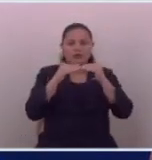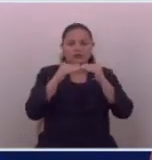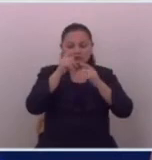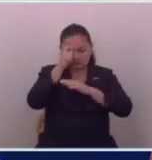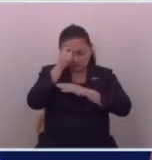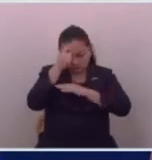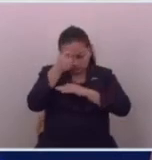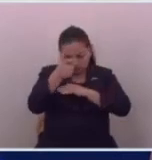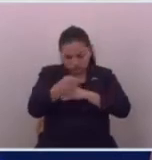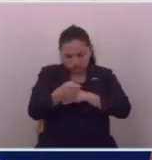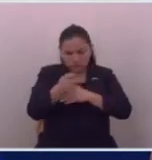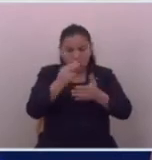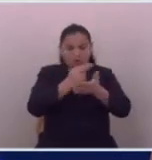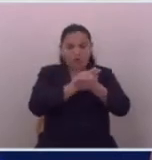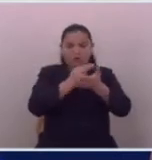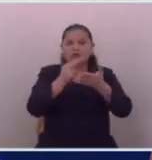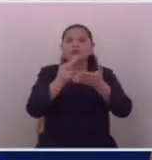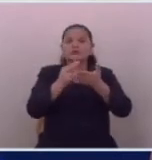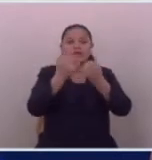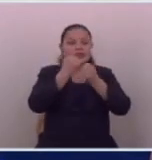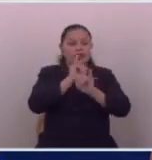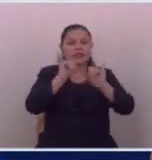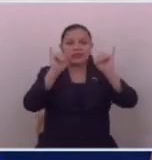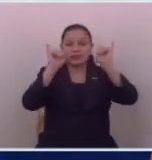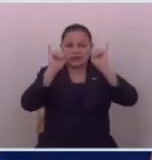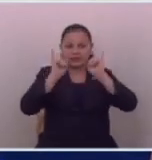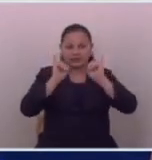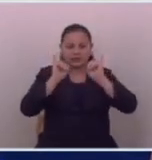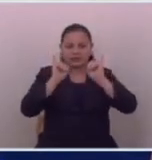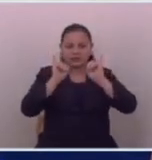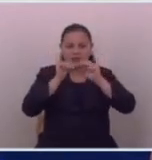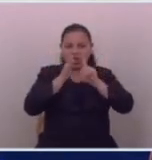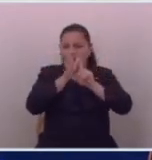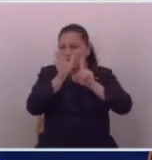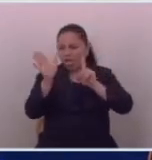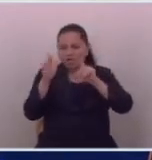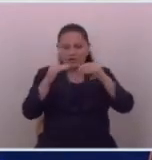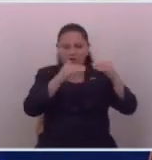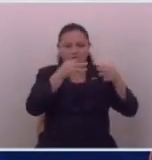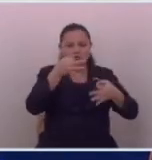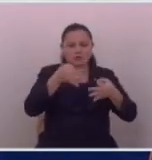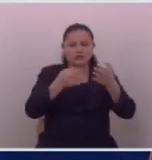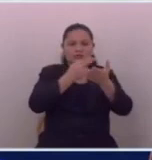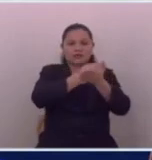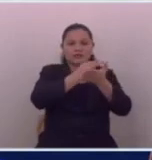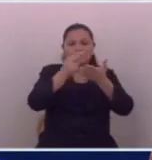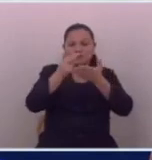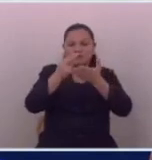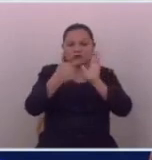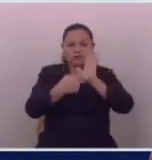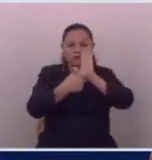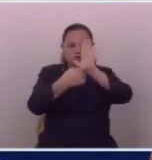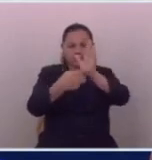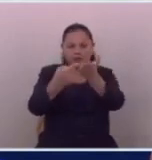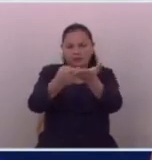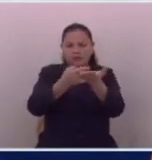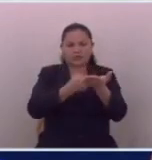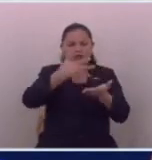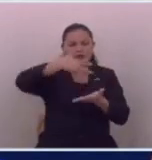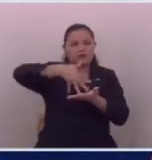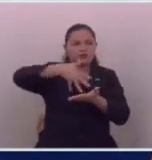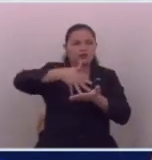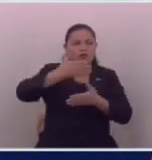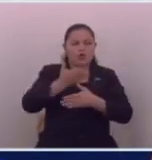con responsabilidad, honorabilidad, honradez, independencia, imparcialidad y veracidad, poniendo en debate público